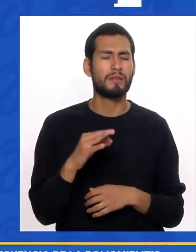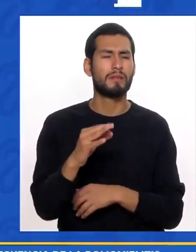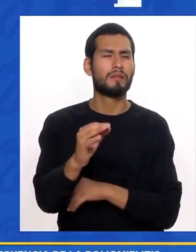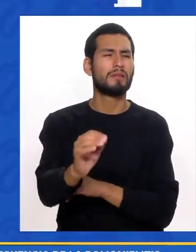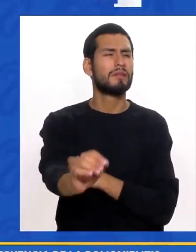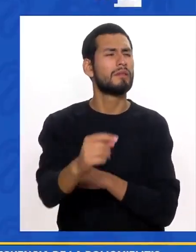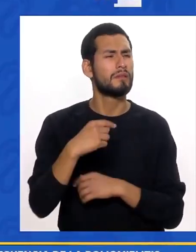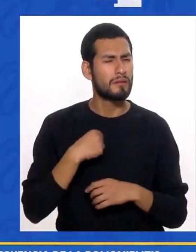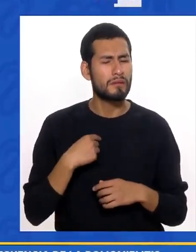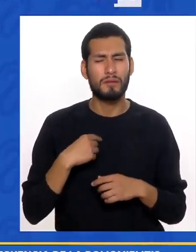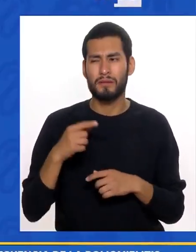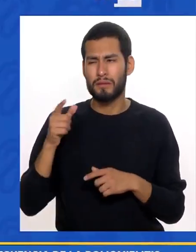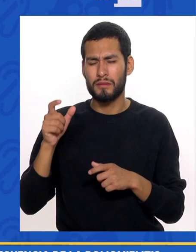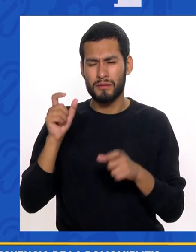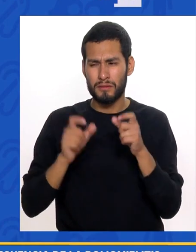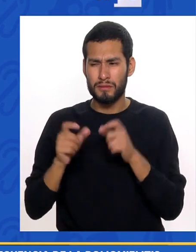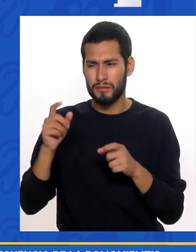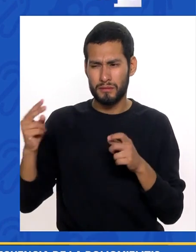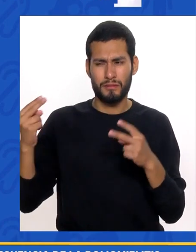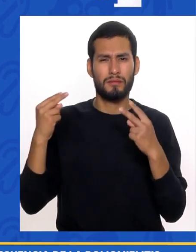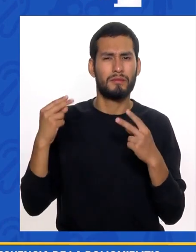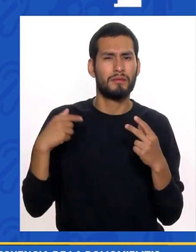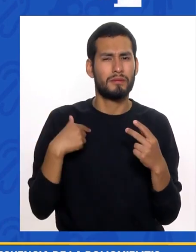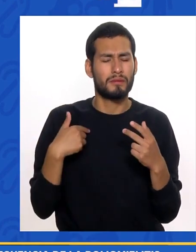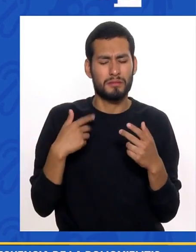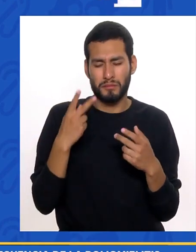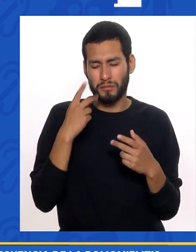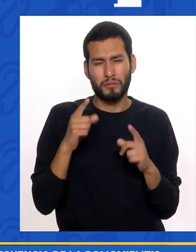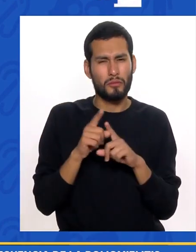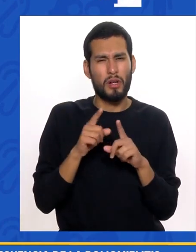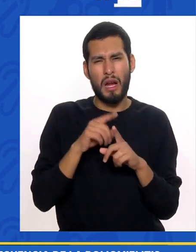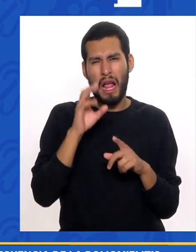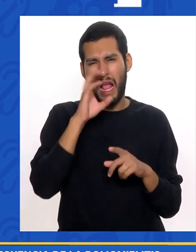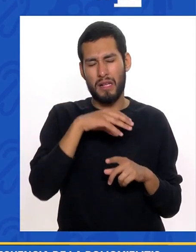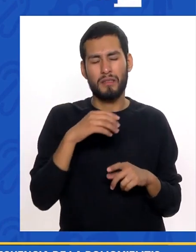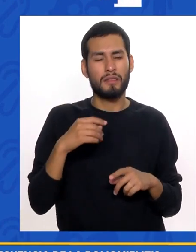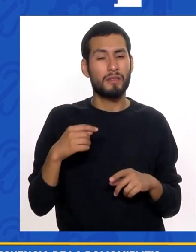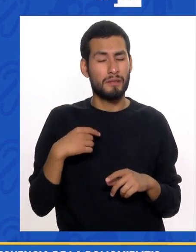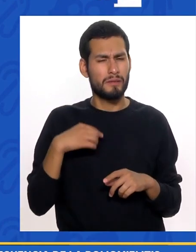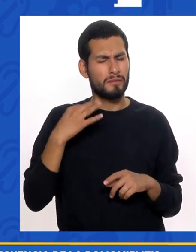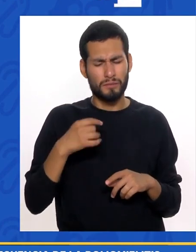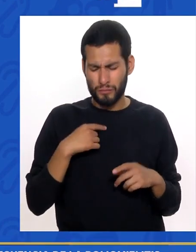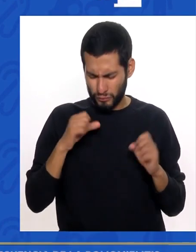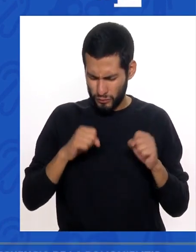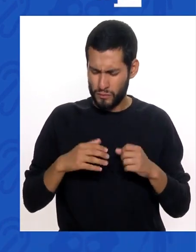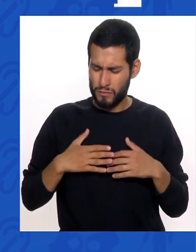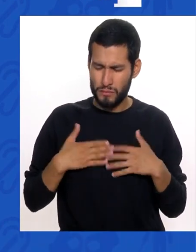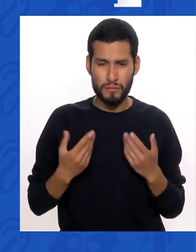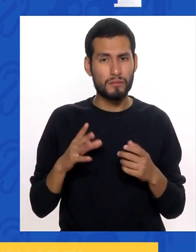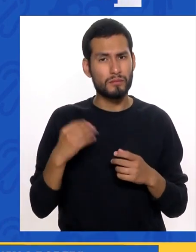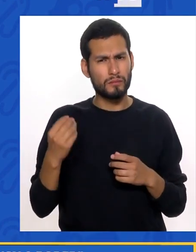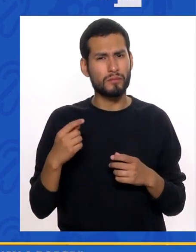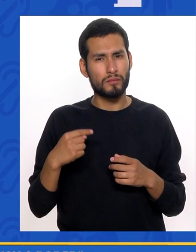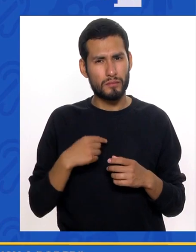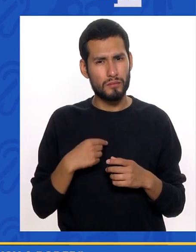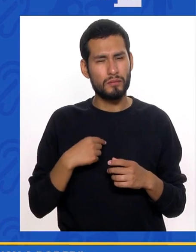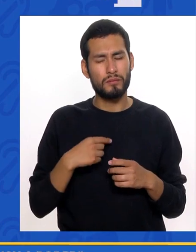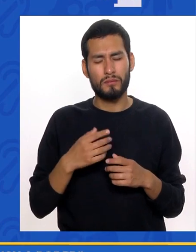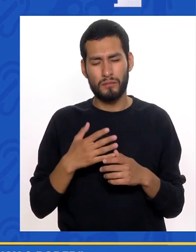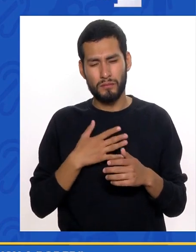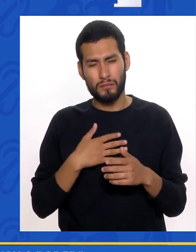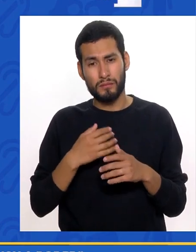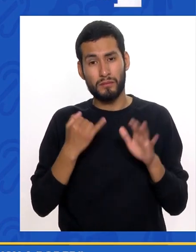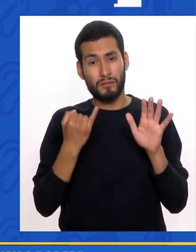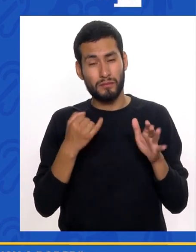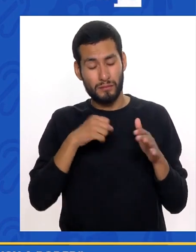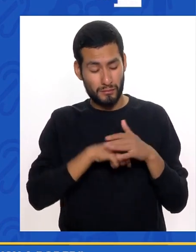Siempre he temido Siempre he temido Porque la gente Nos miran Como bichos raros Siempre he dicho Que si voy a poder Porque ya los